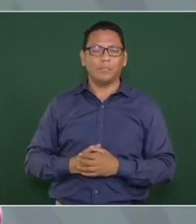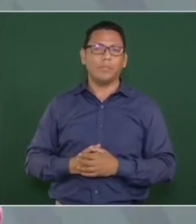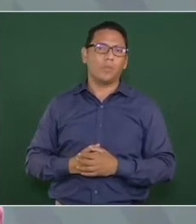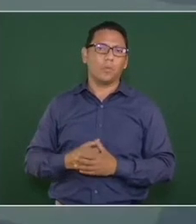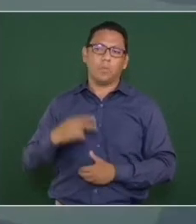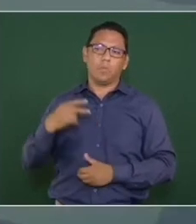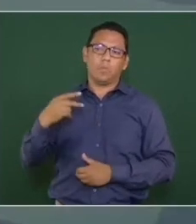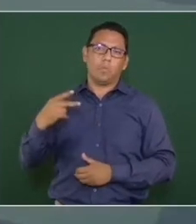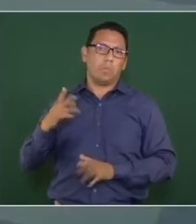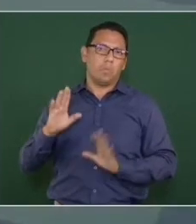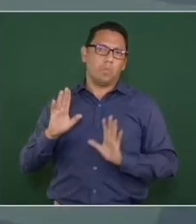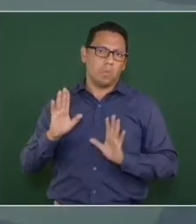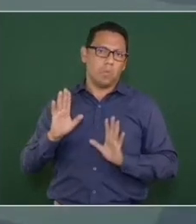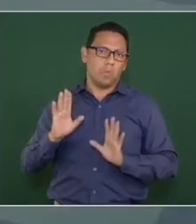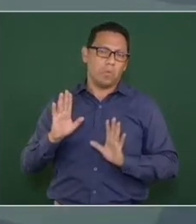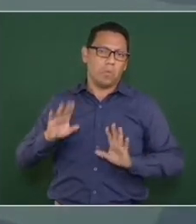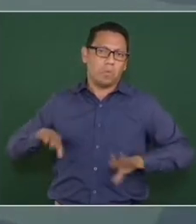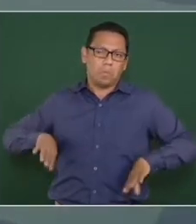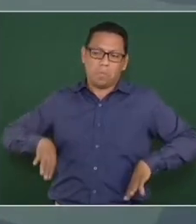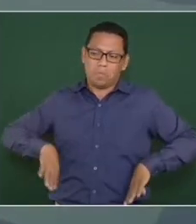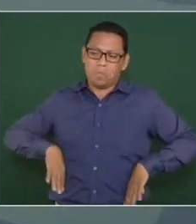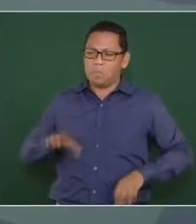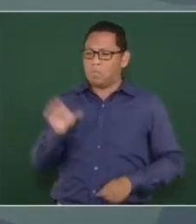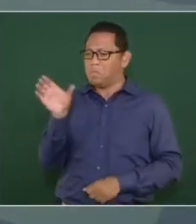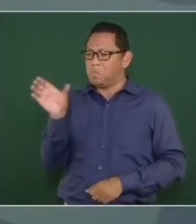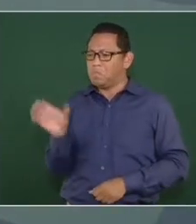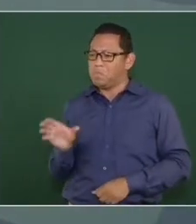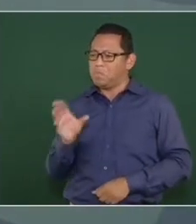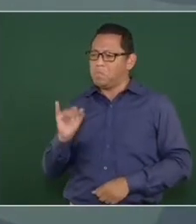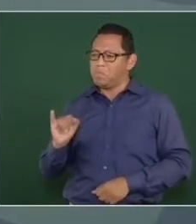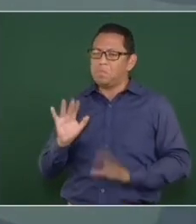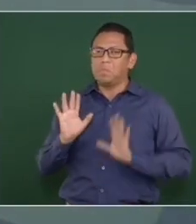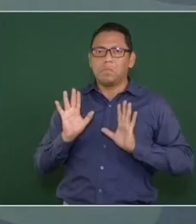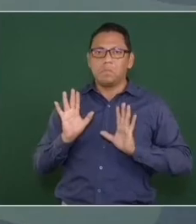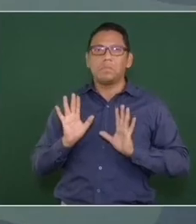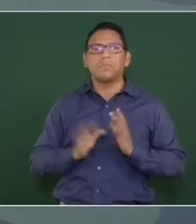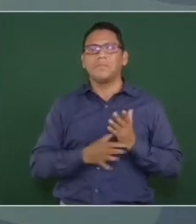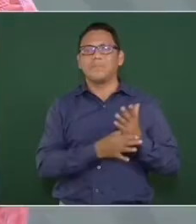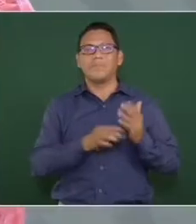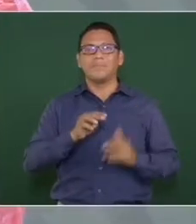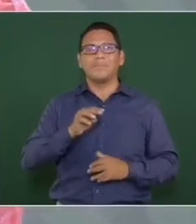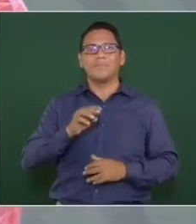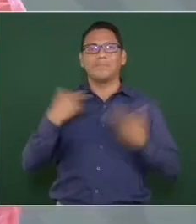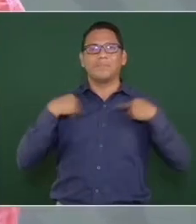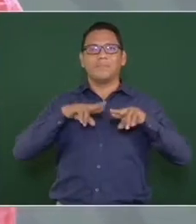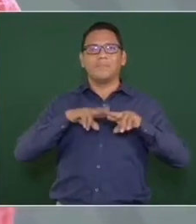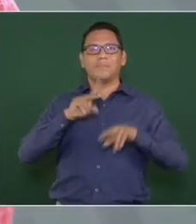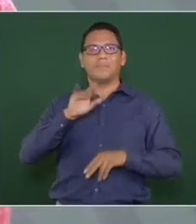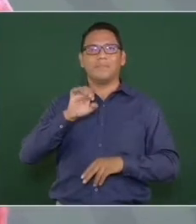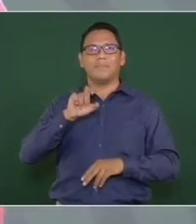Su estilo personal, diría el maestro Daniel Cosío Villegas,